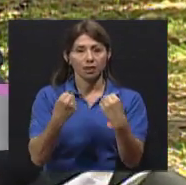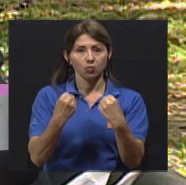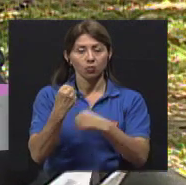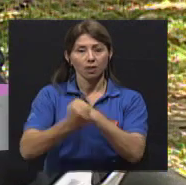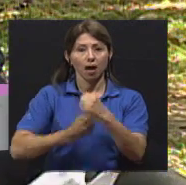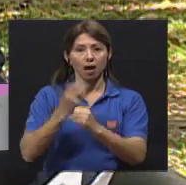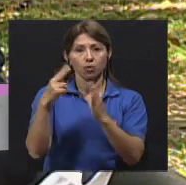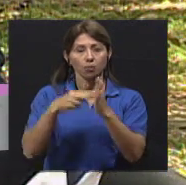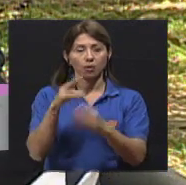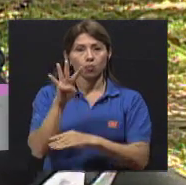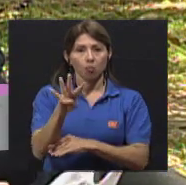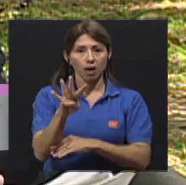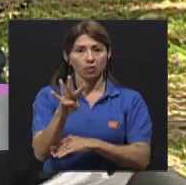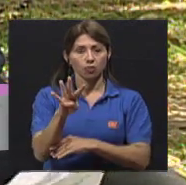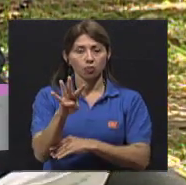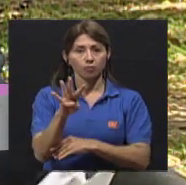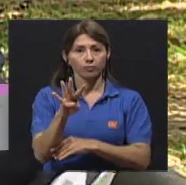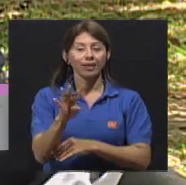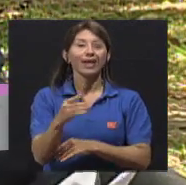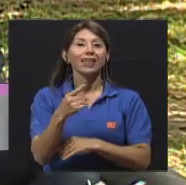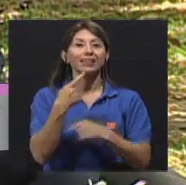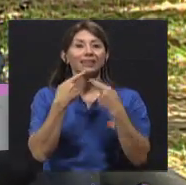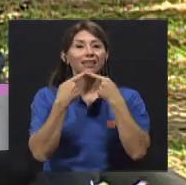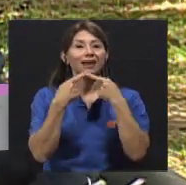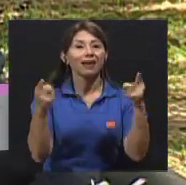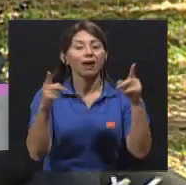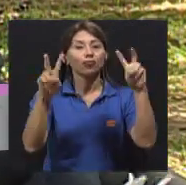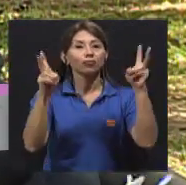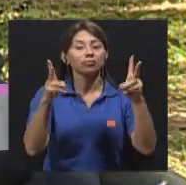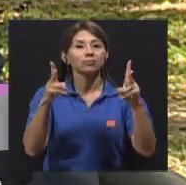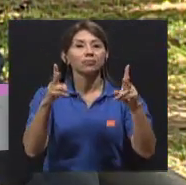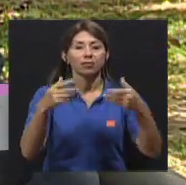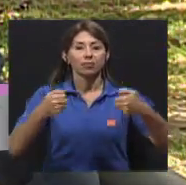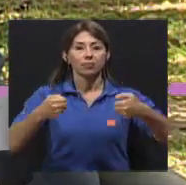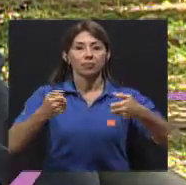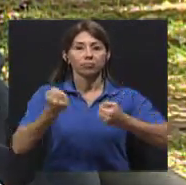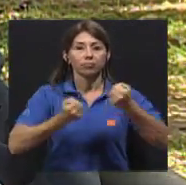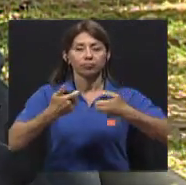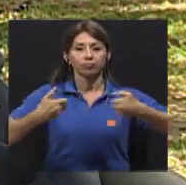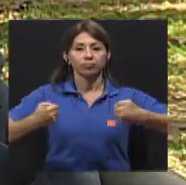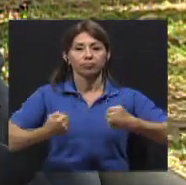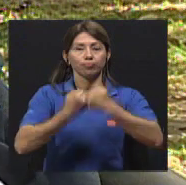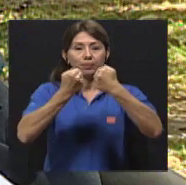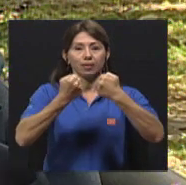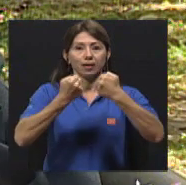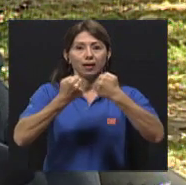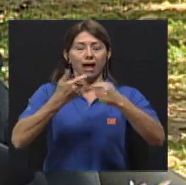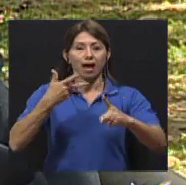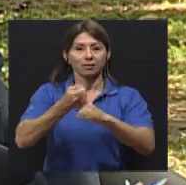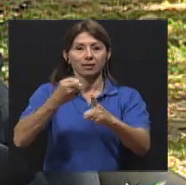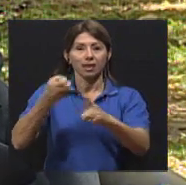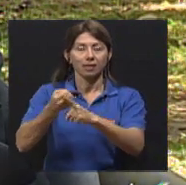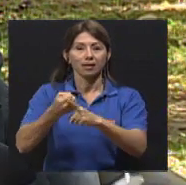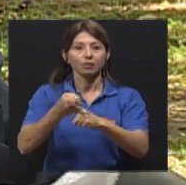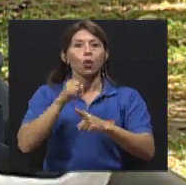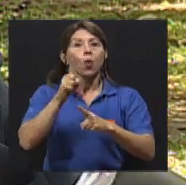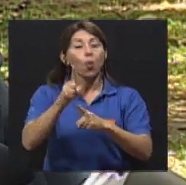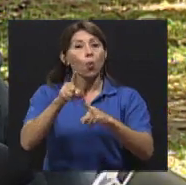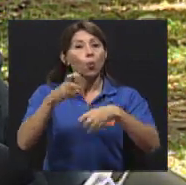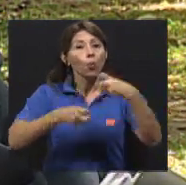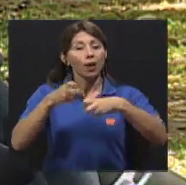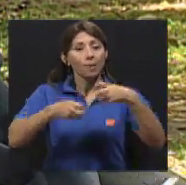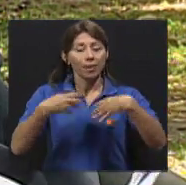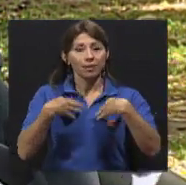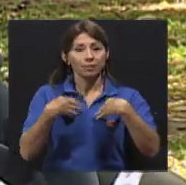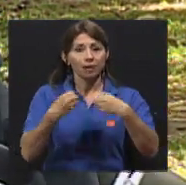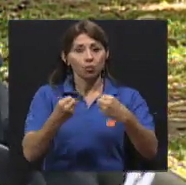declaró en el año 2004 los accidentes de tránsito como un problema de salud pública y por lo tanto una epidemia. Y desde ahí